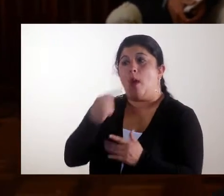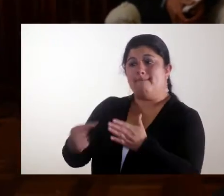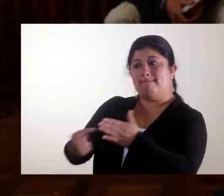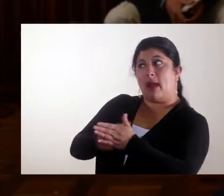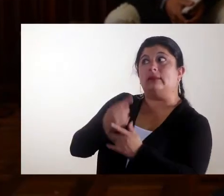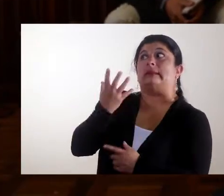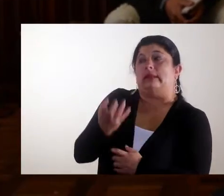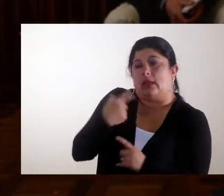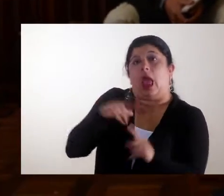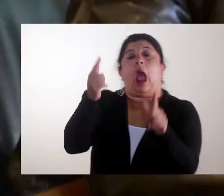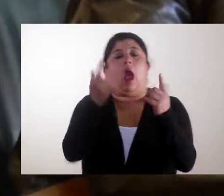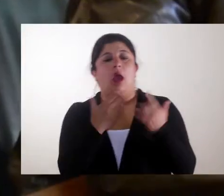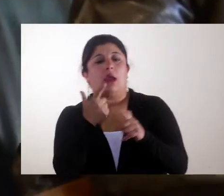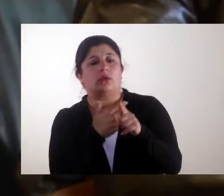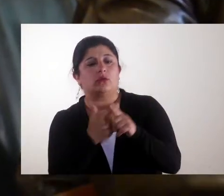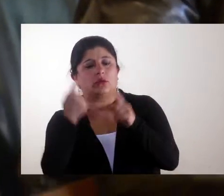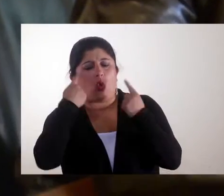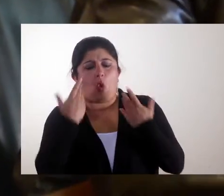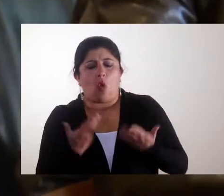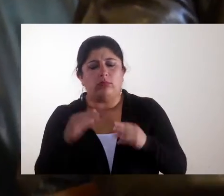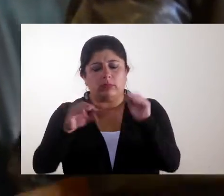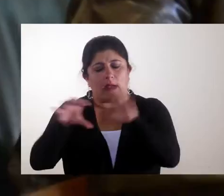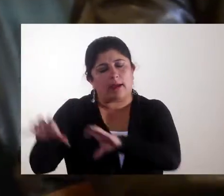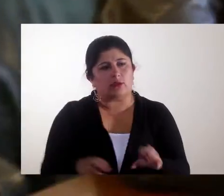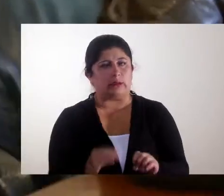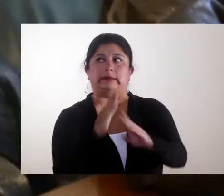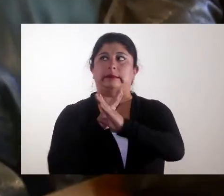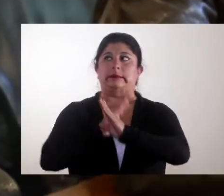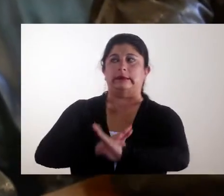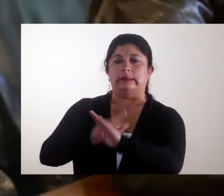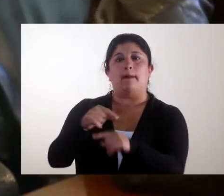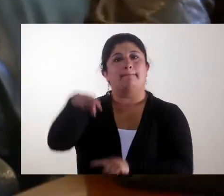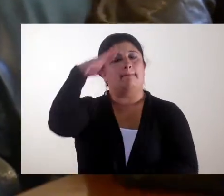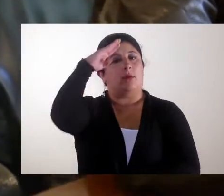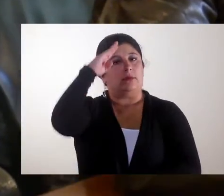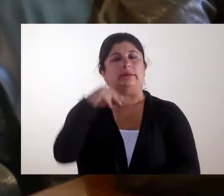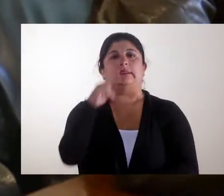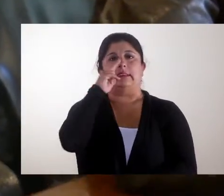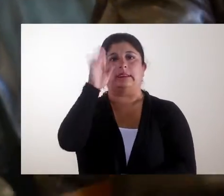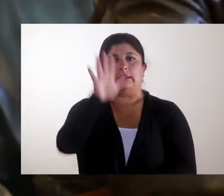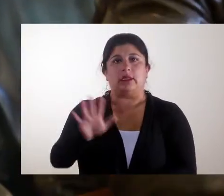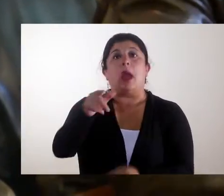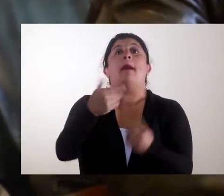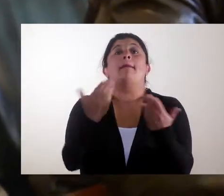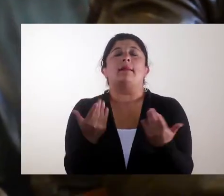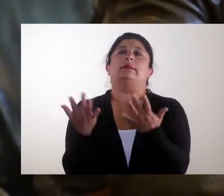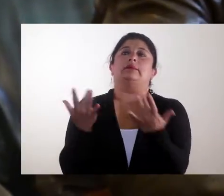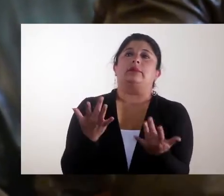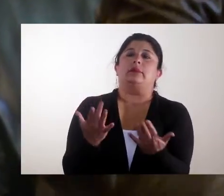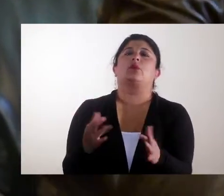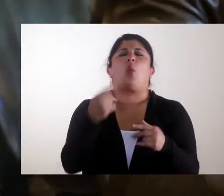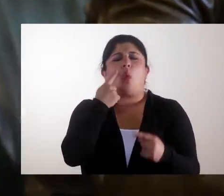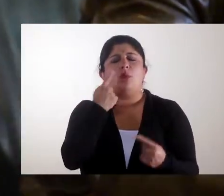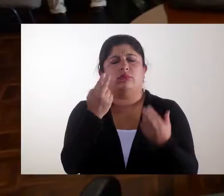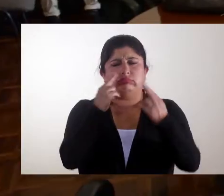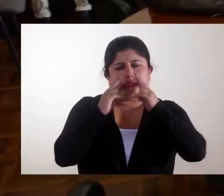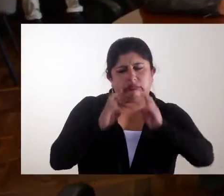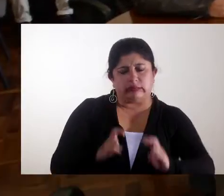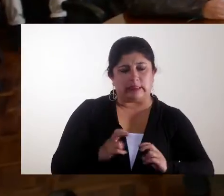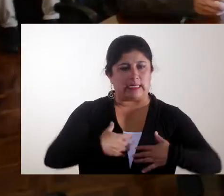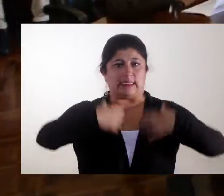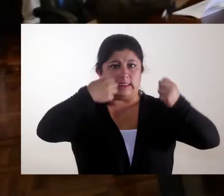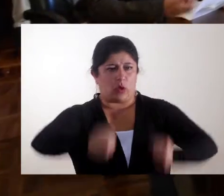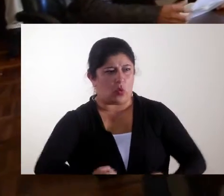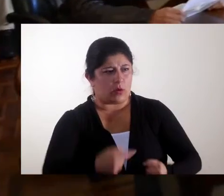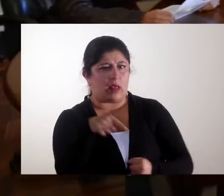denunció un atentado contra su vida. En este sentido, se tomarán medidas preventivas por parte de la Policía Nacional, mientras se espera el